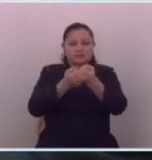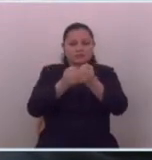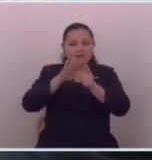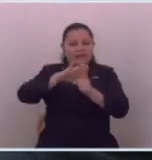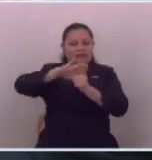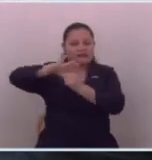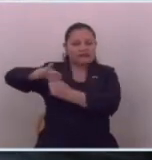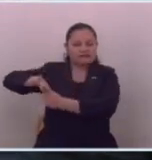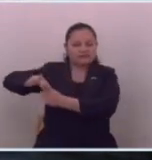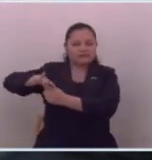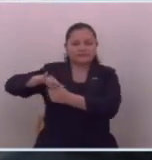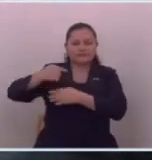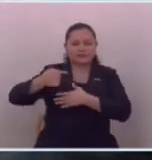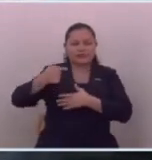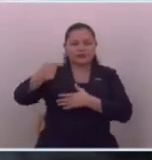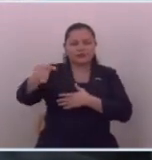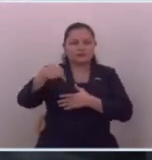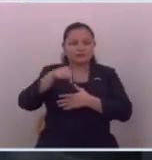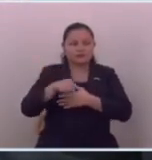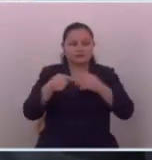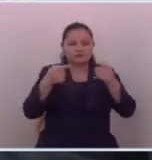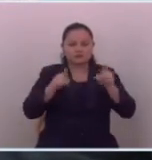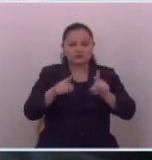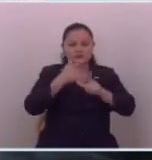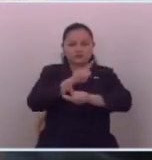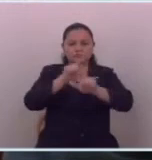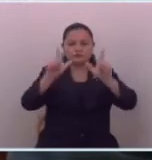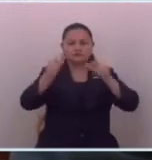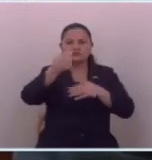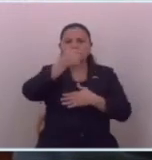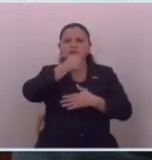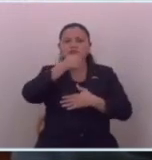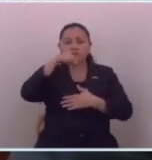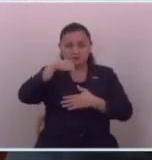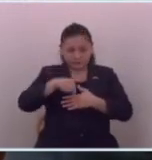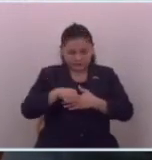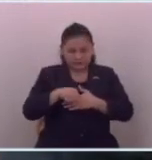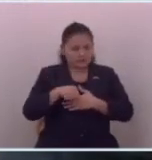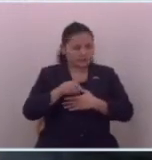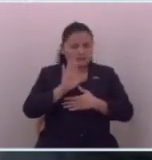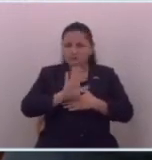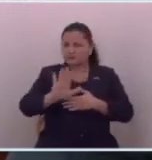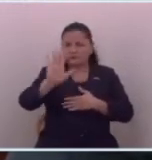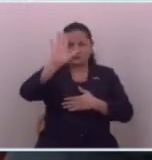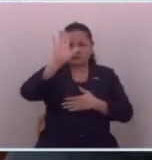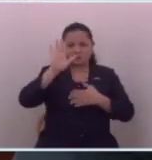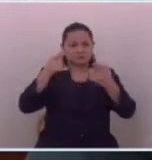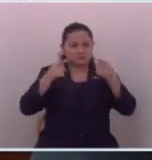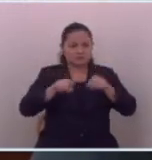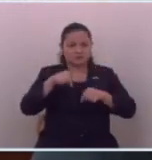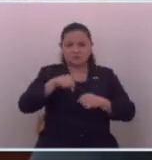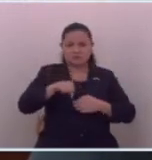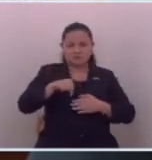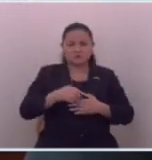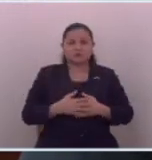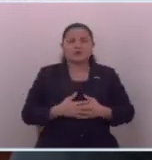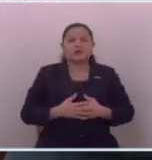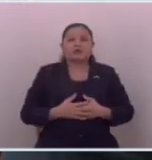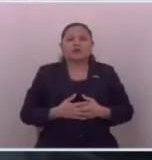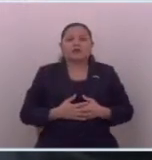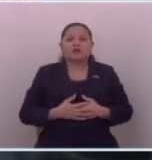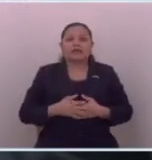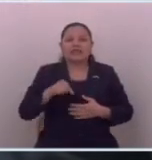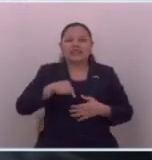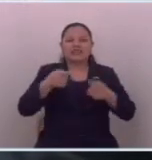marginados. Entonces, tal cosa como la libertad de prensa realmente nunca existió. Lo que